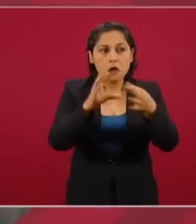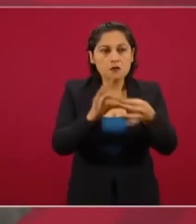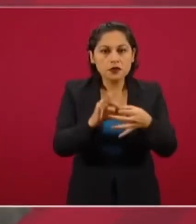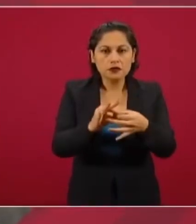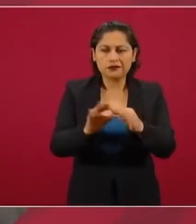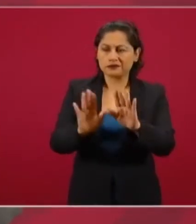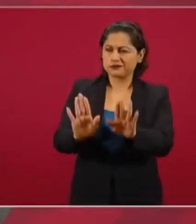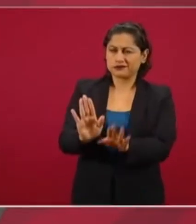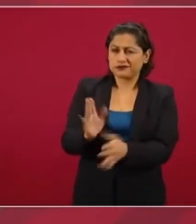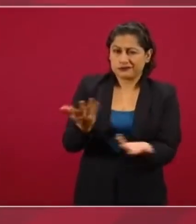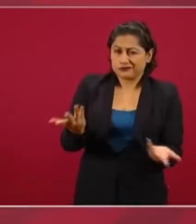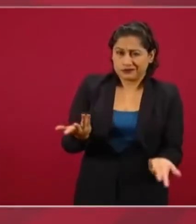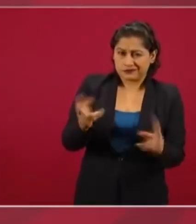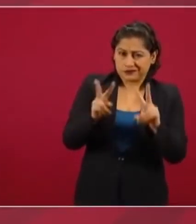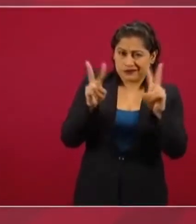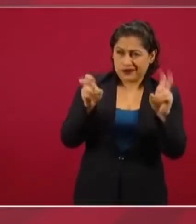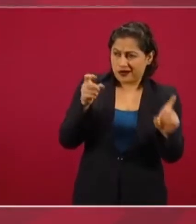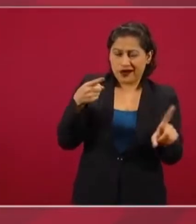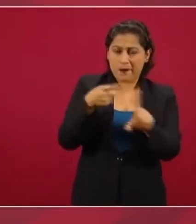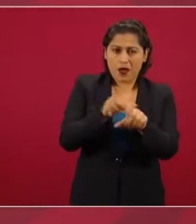los está atendiendo el secretario de Hacienda